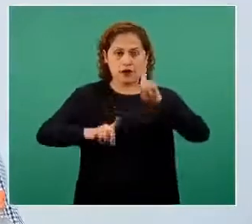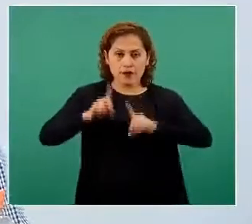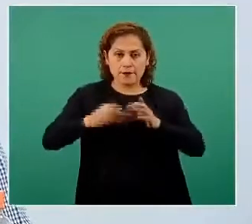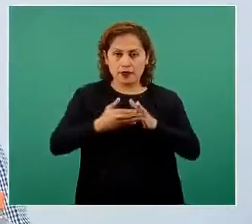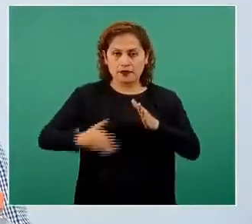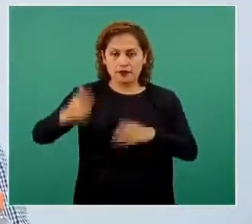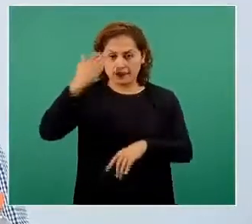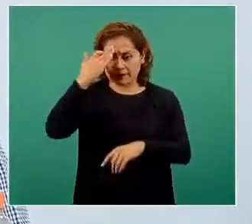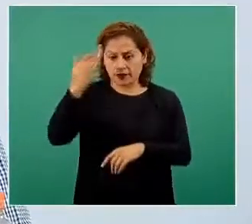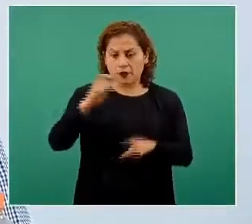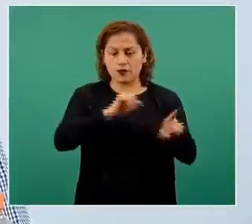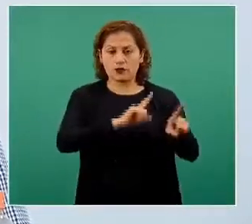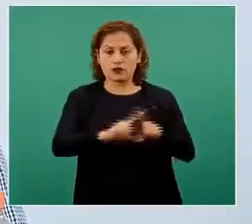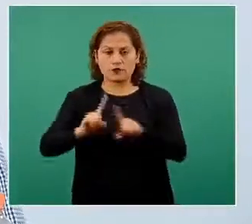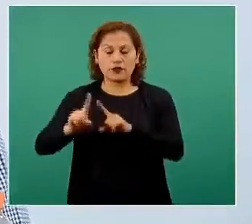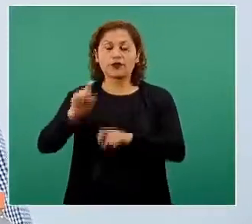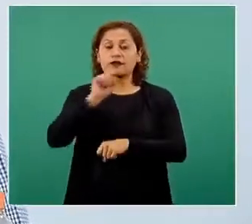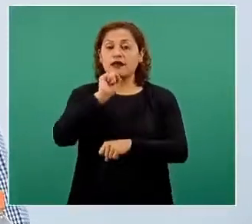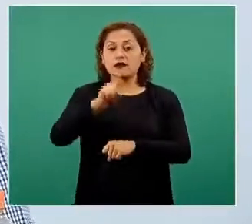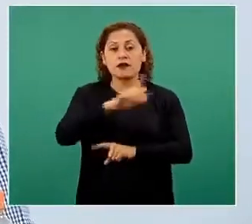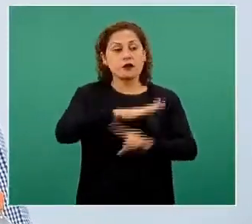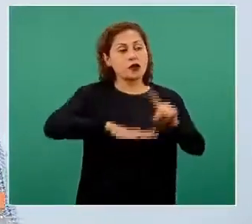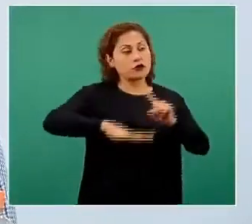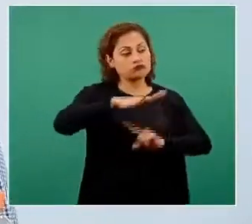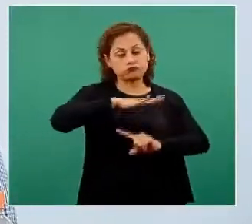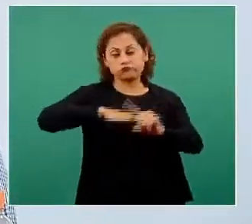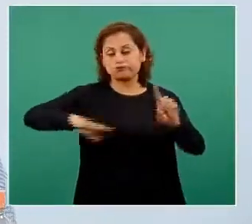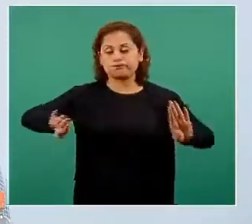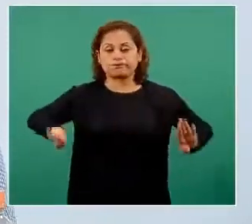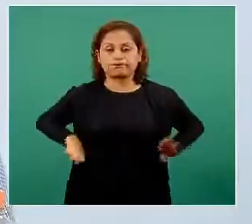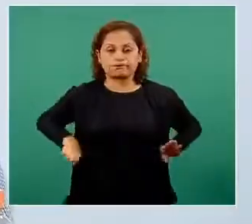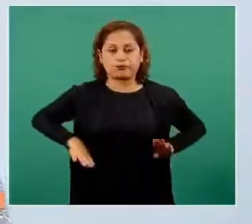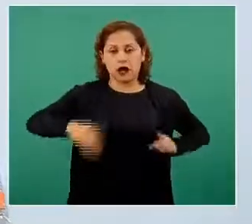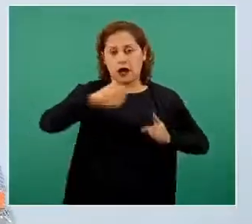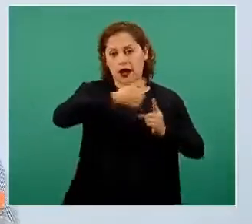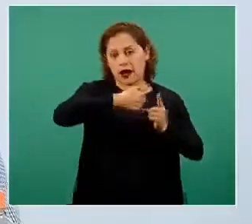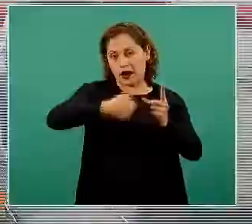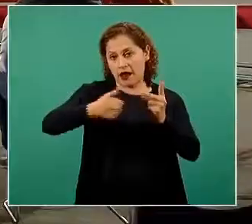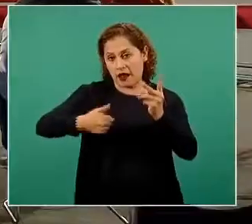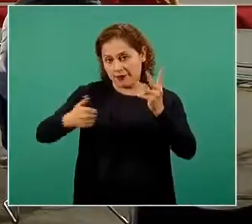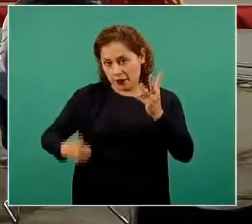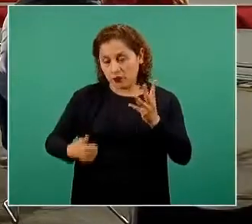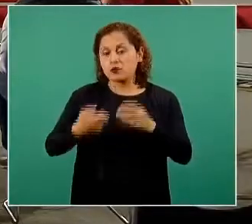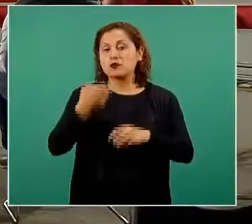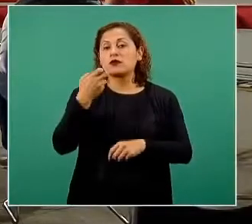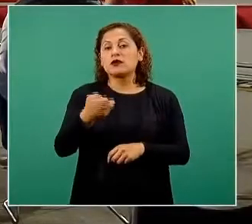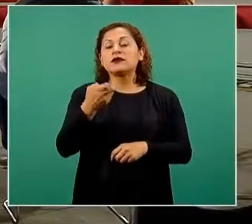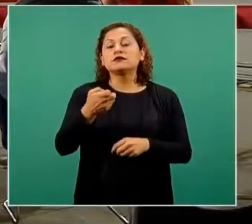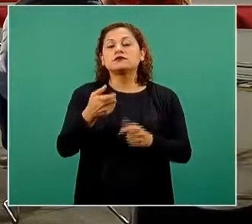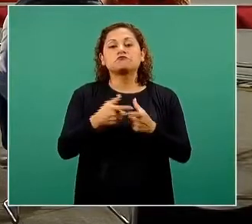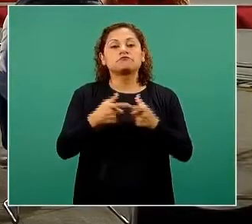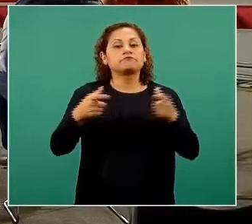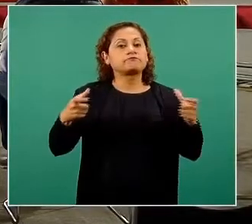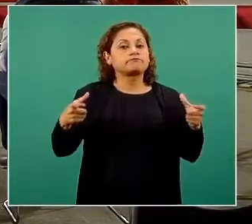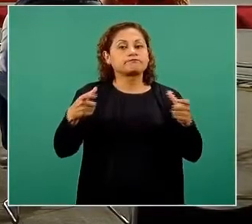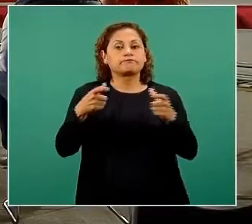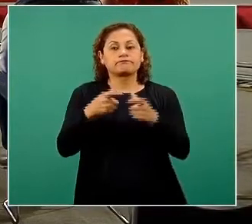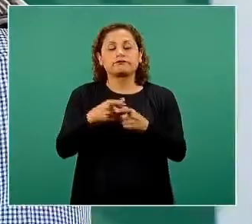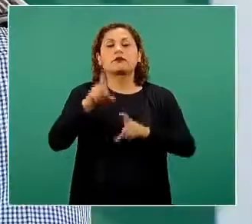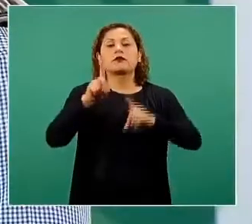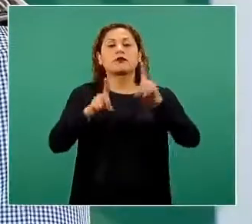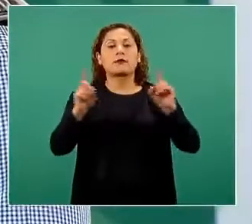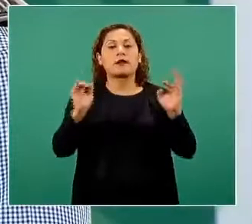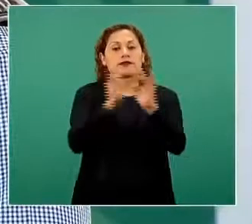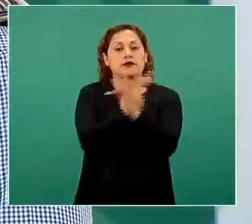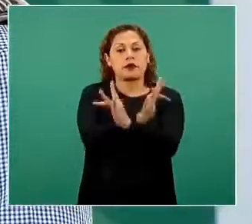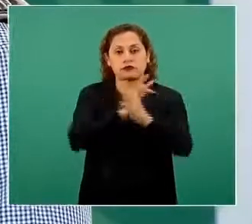situaciones a nivel social que obviamente incrementan o disminuyen la movilidad y por lo tanto